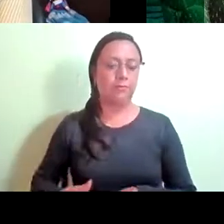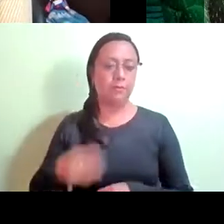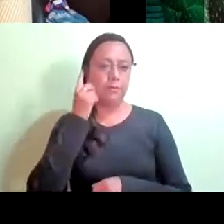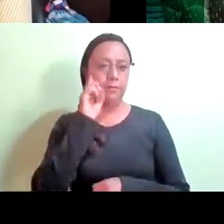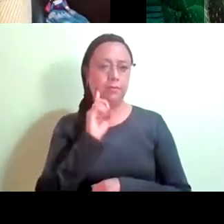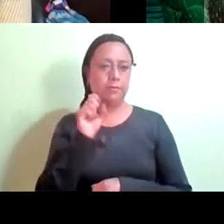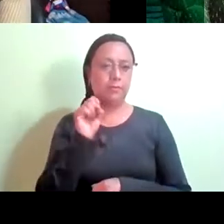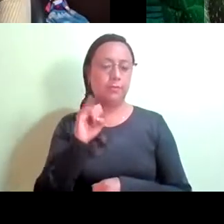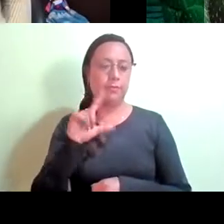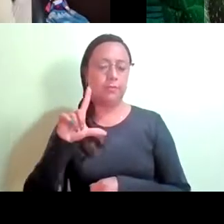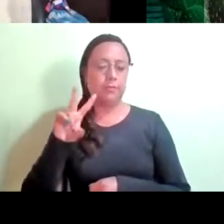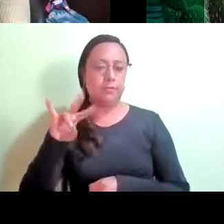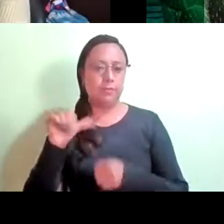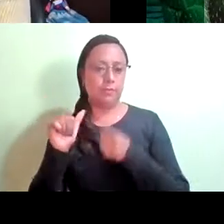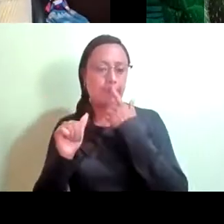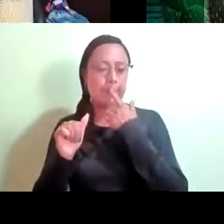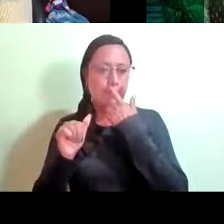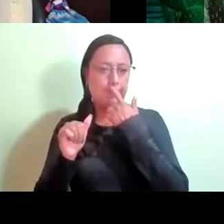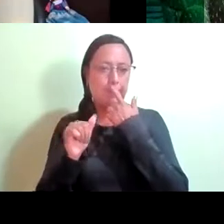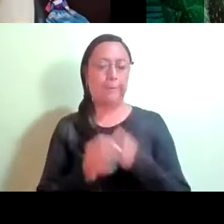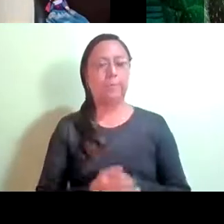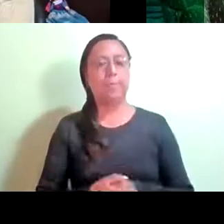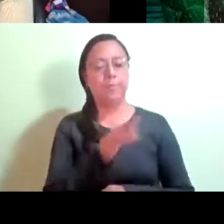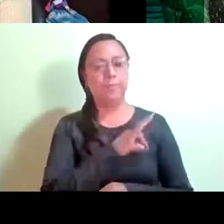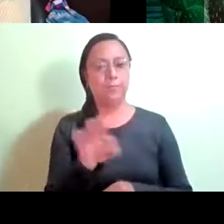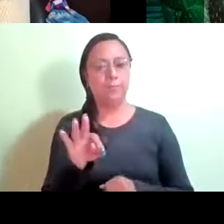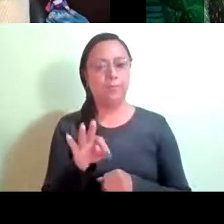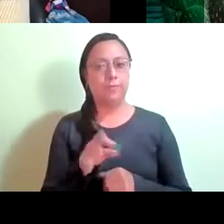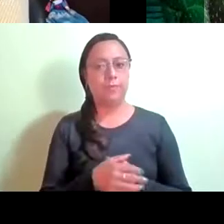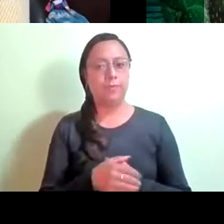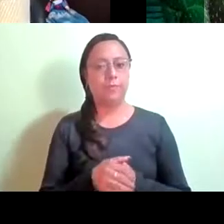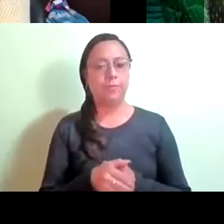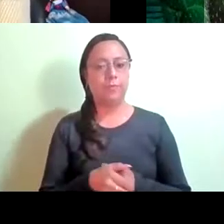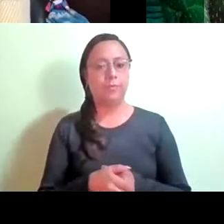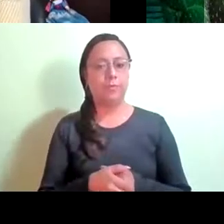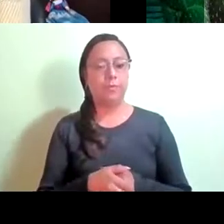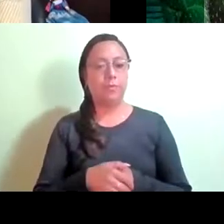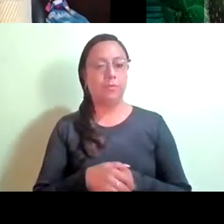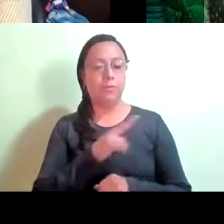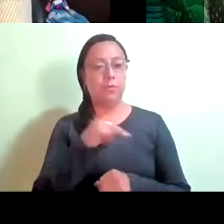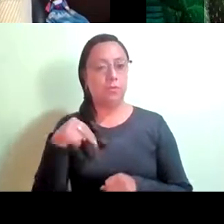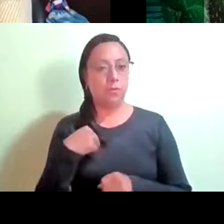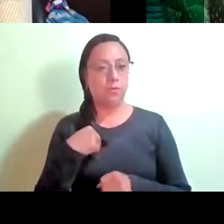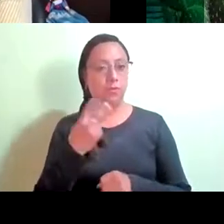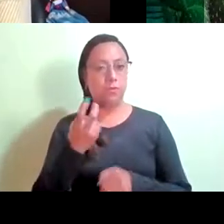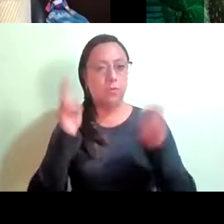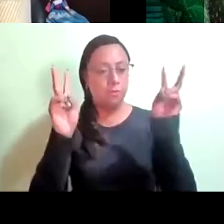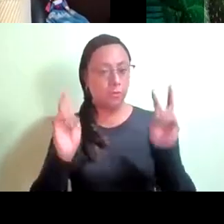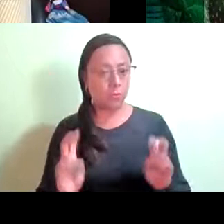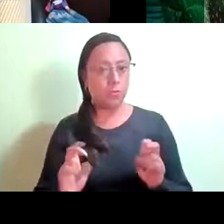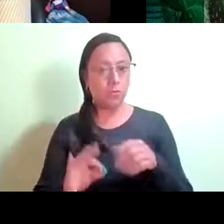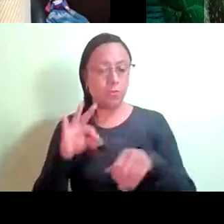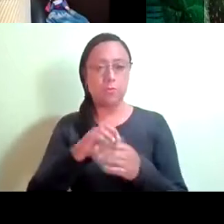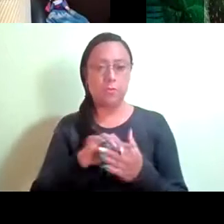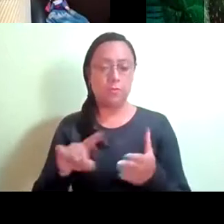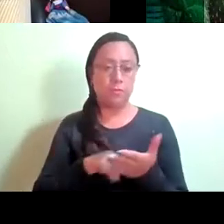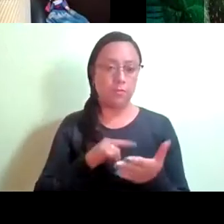si pudiéramos, entonces, eh, no, no podríamos ya votar el tema, sino más bien tendríamos que bajar el punto, pasar